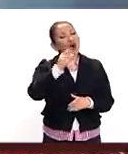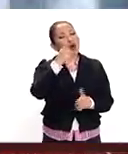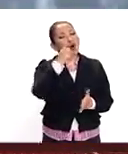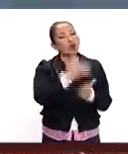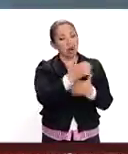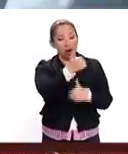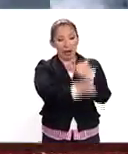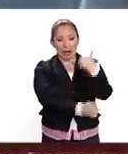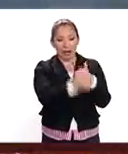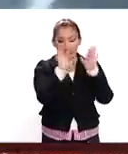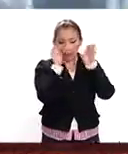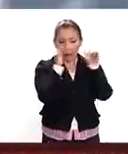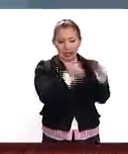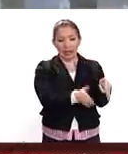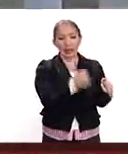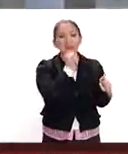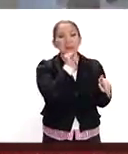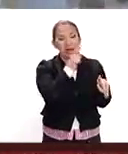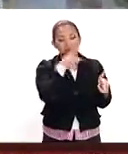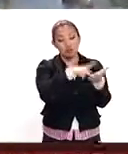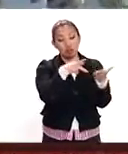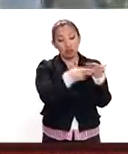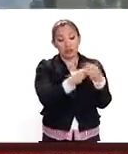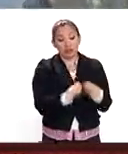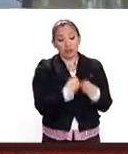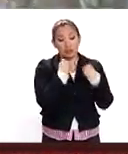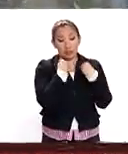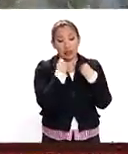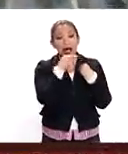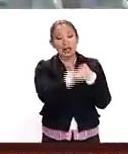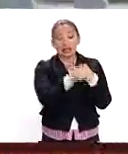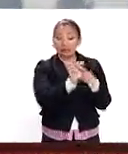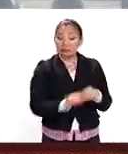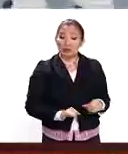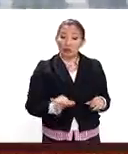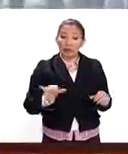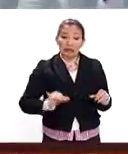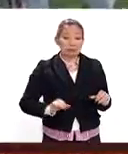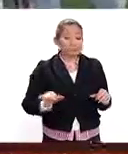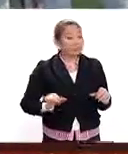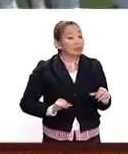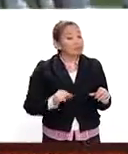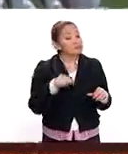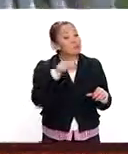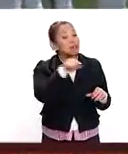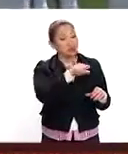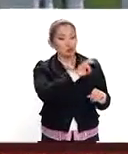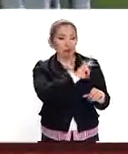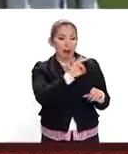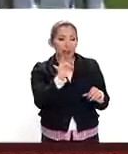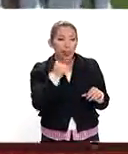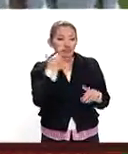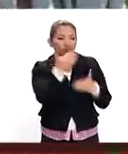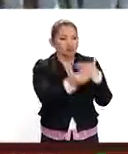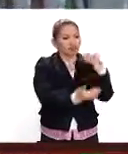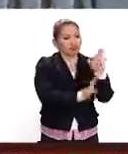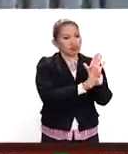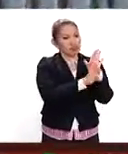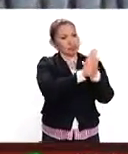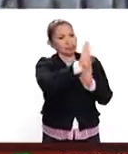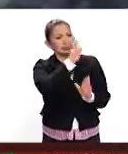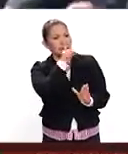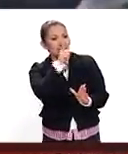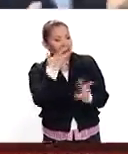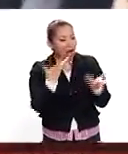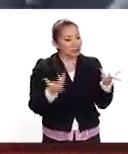una carrera, es un proyecto de vida, es algo muy interesante donde ellos pueden desarrollarse, pueden